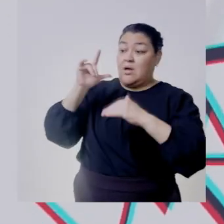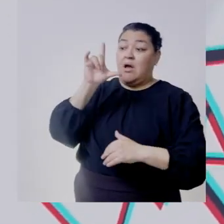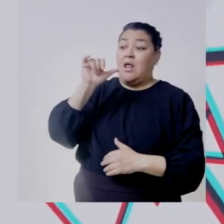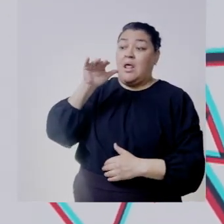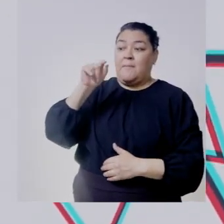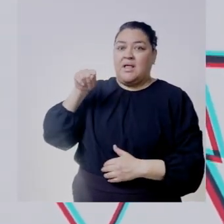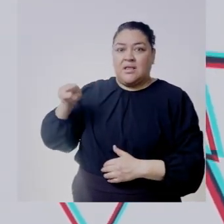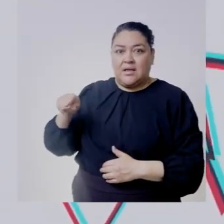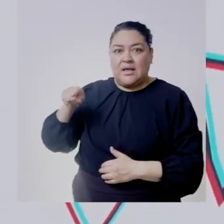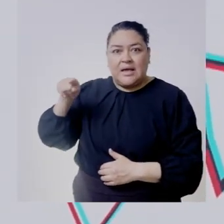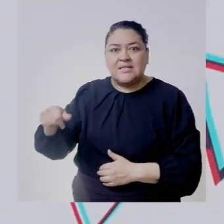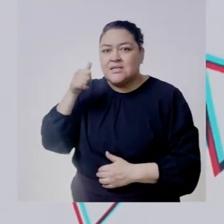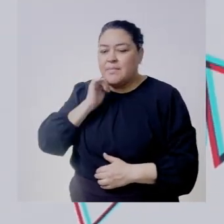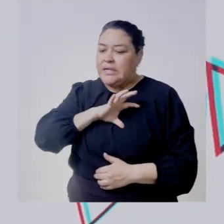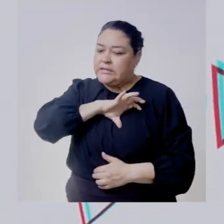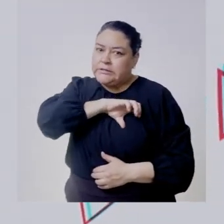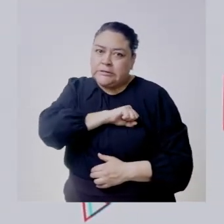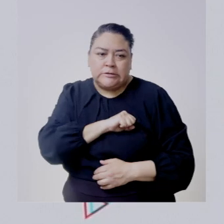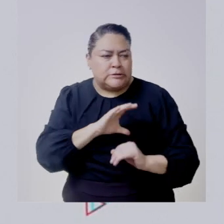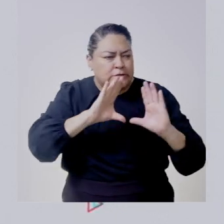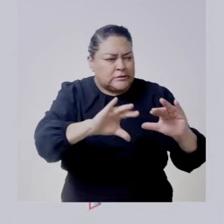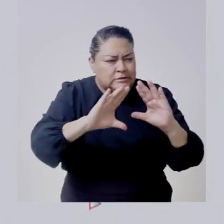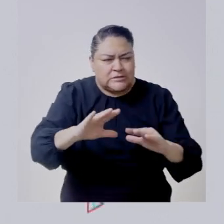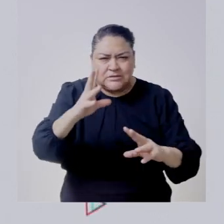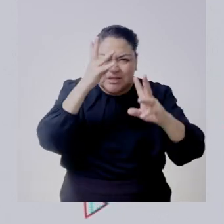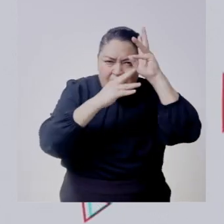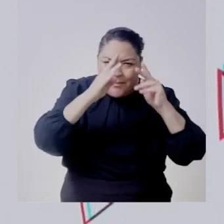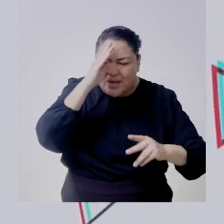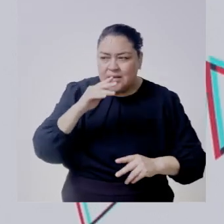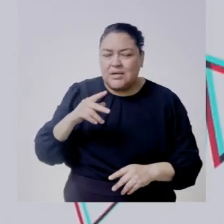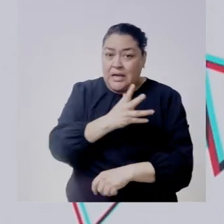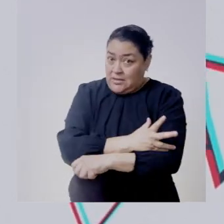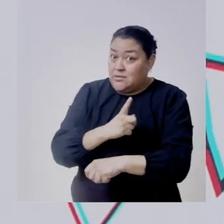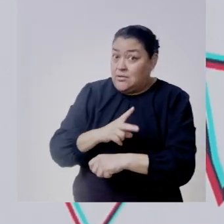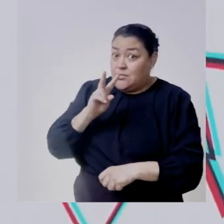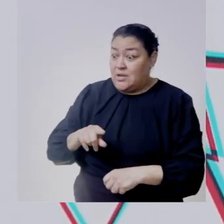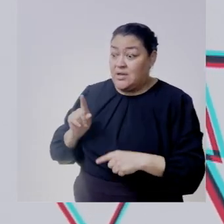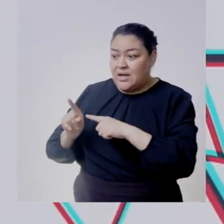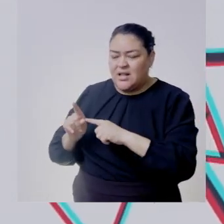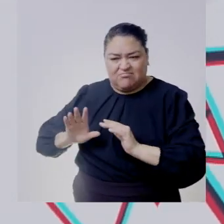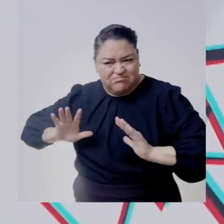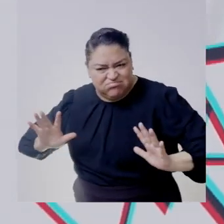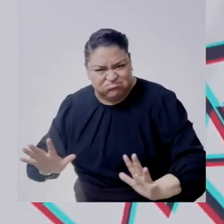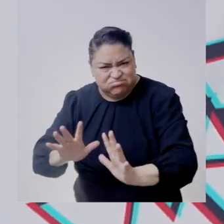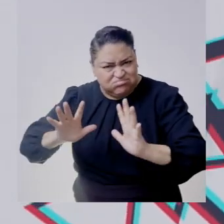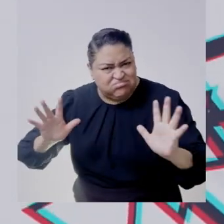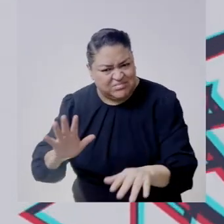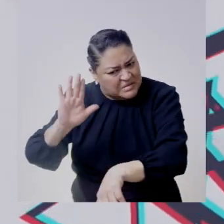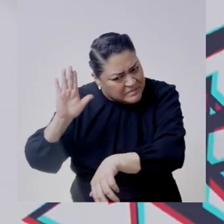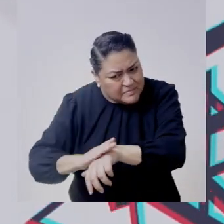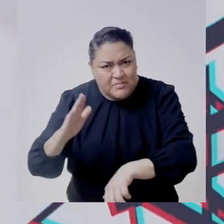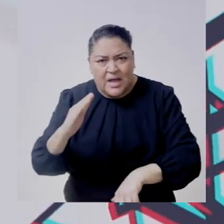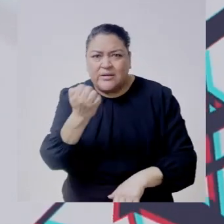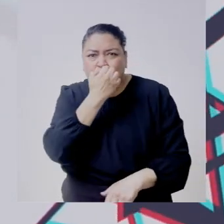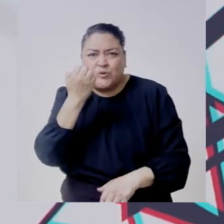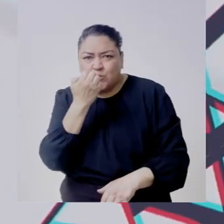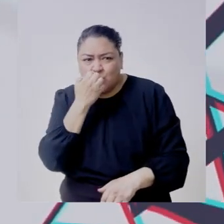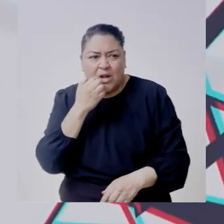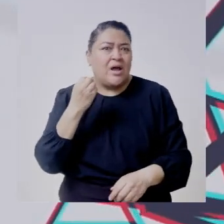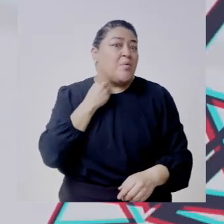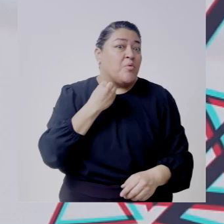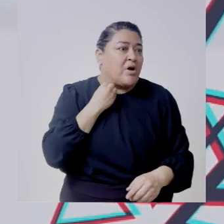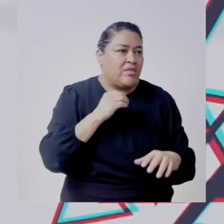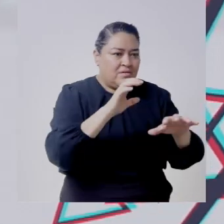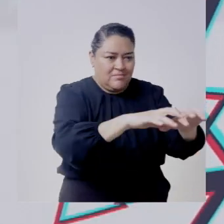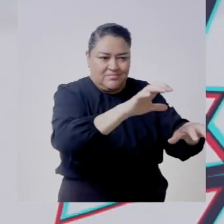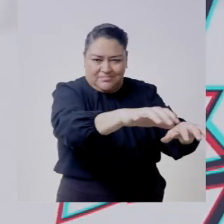pizaña pues es un apasionado de la academia de lo debemos decir y ha impulsado que en escuelas